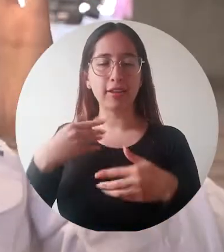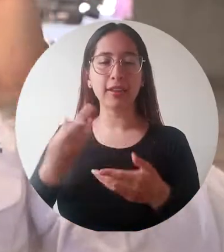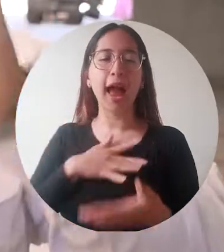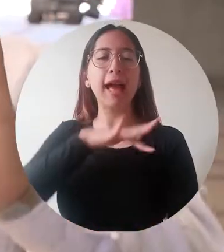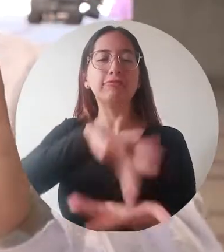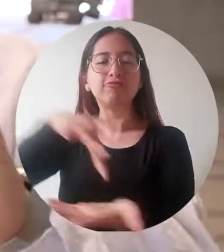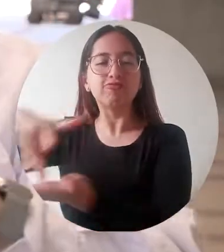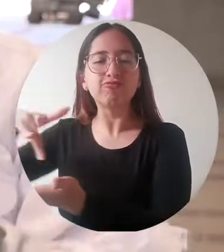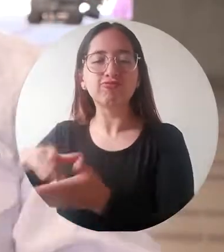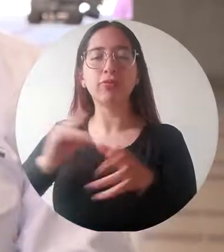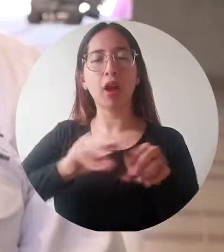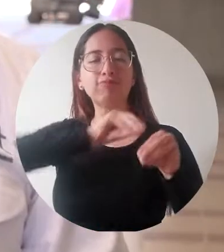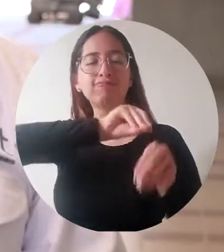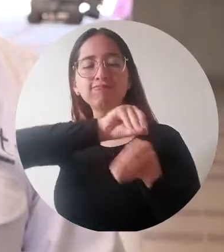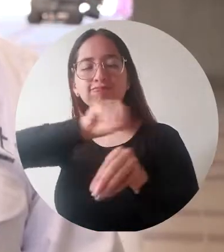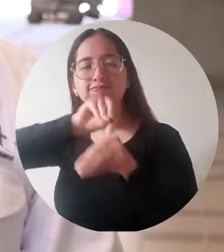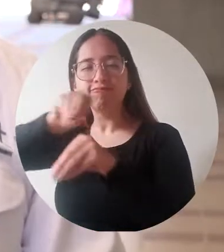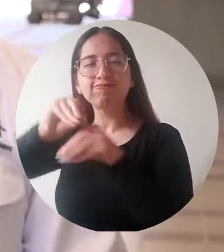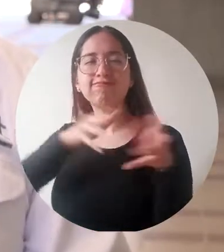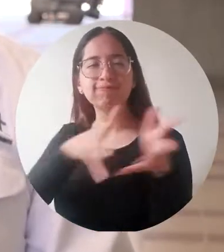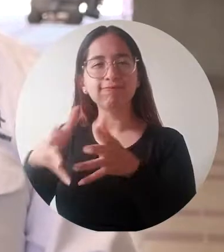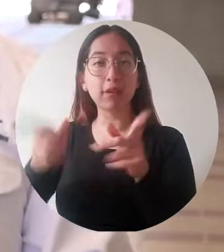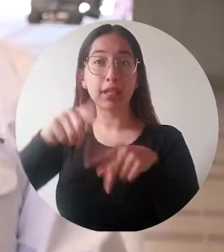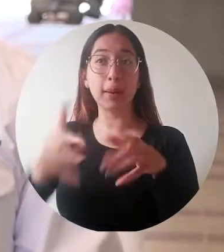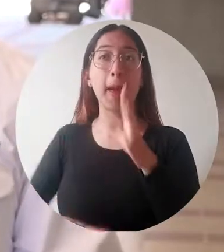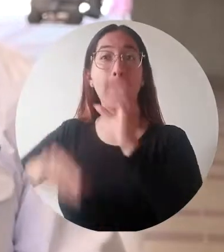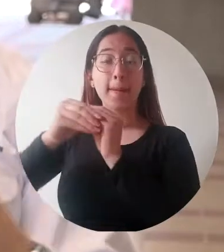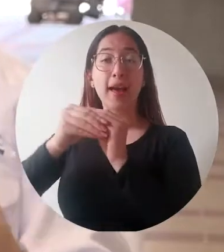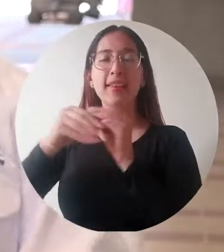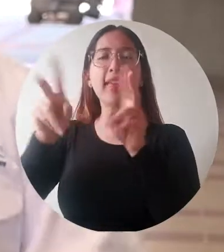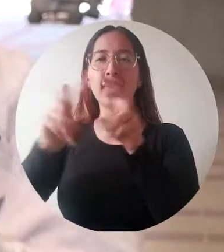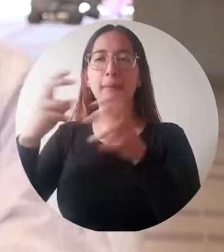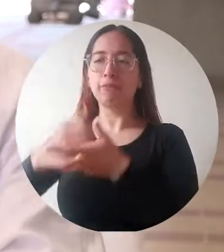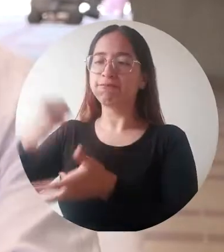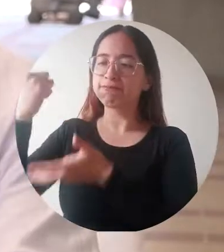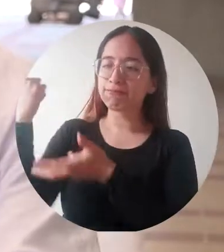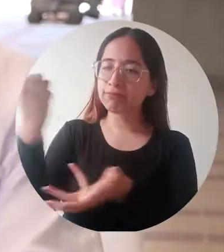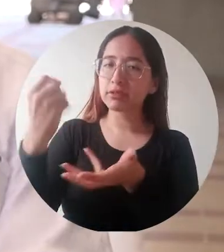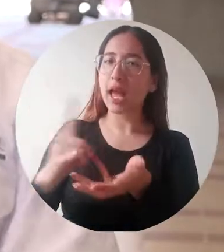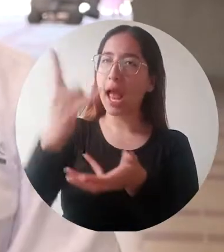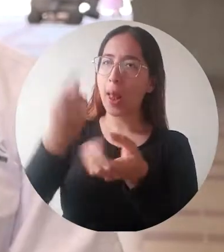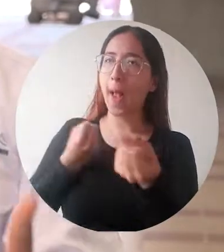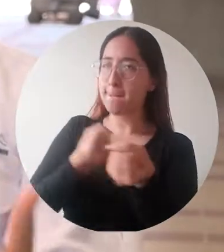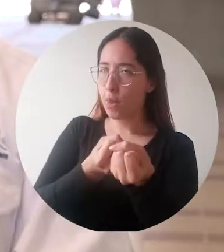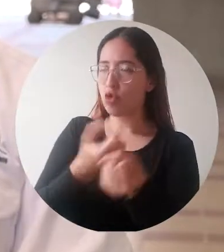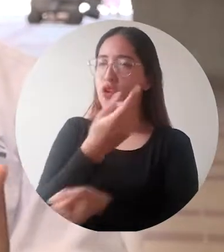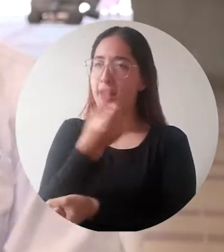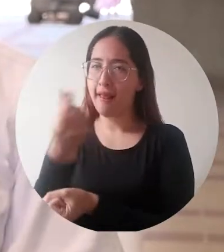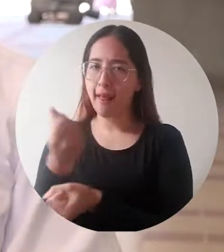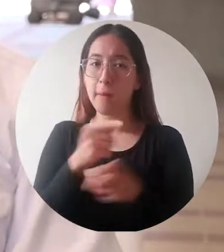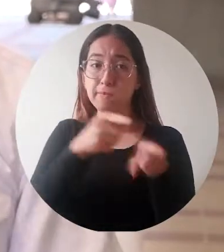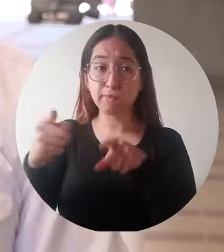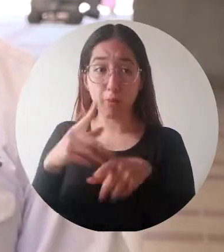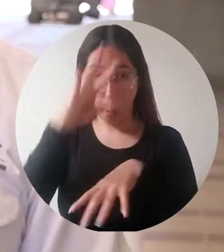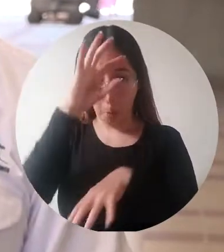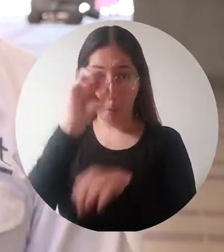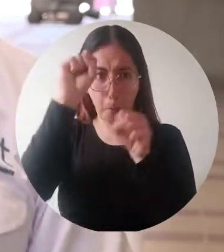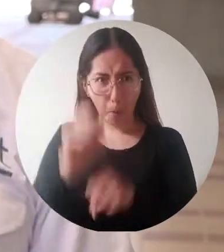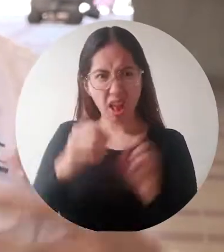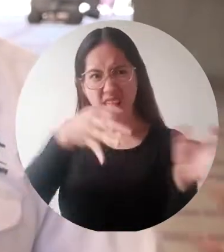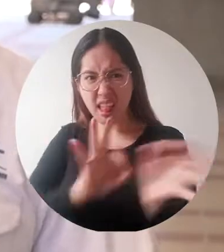con temas de formación, también principalmente con temas también de estímulos para apoyarlos en todas sus